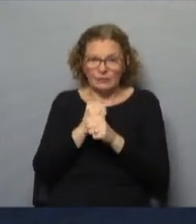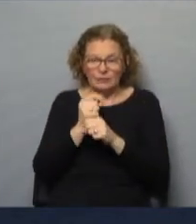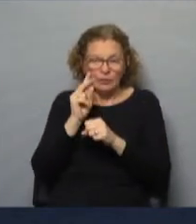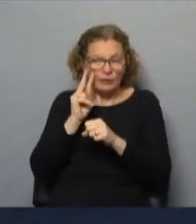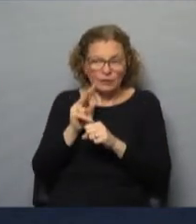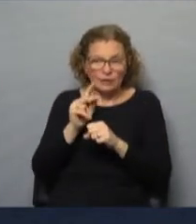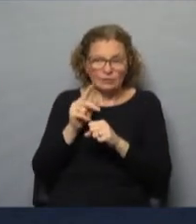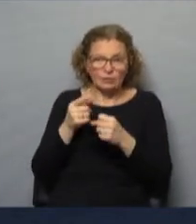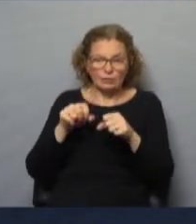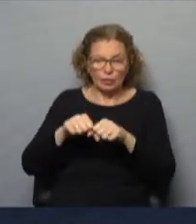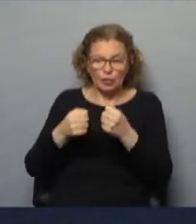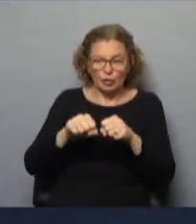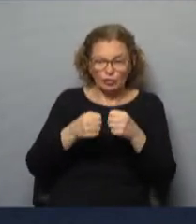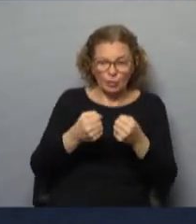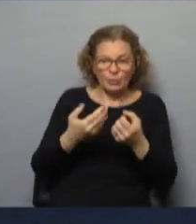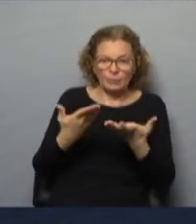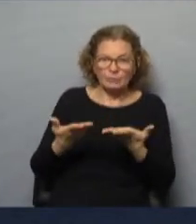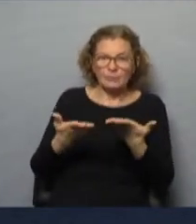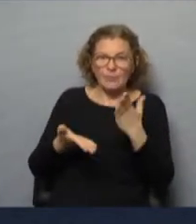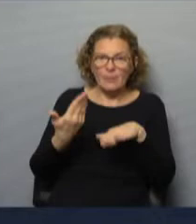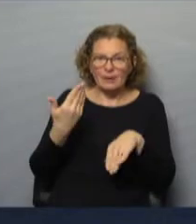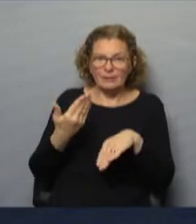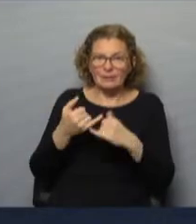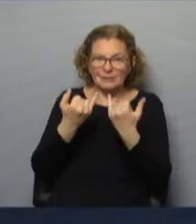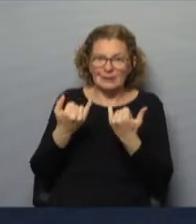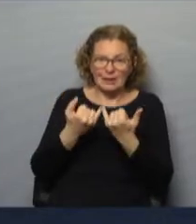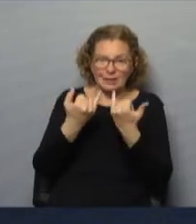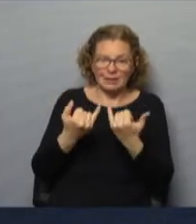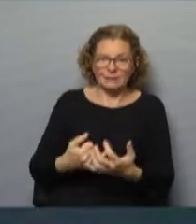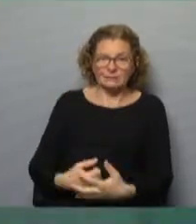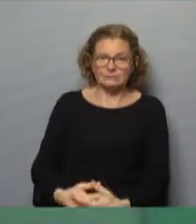atendiendo algunas de estas roturas, digamos, más cotidianas.